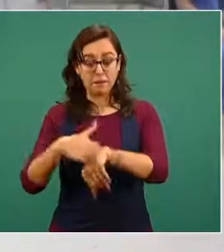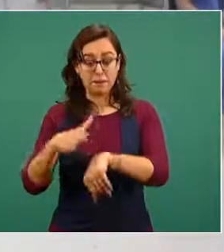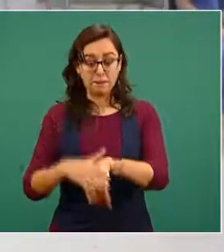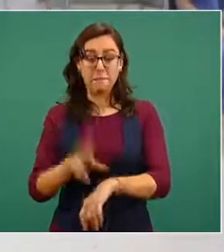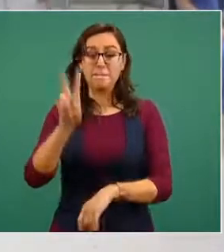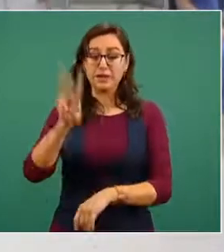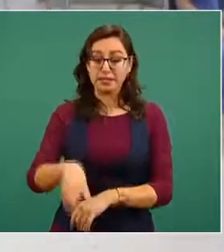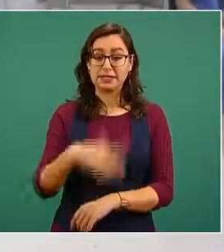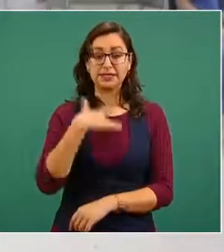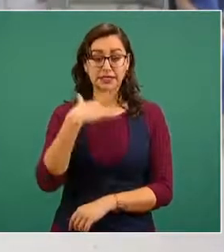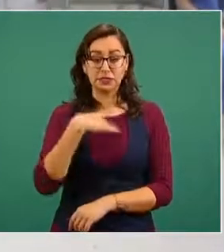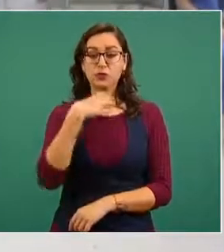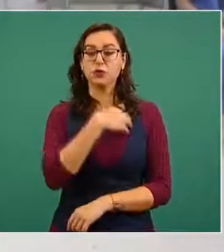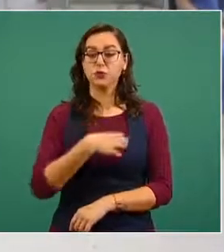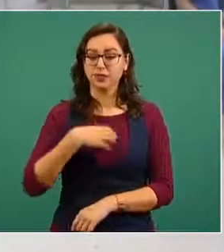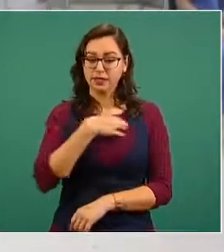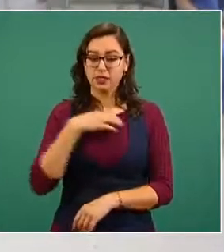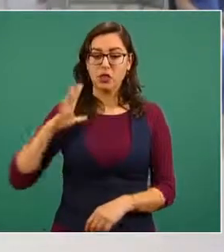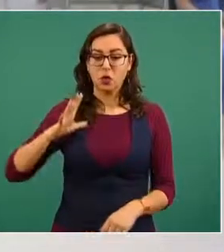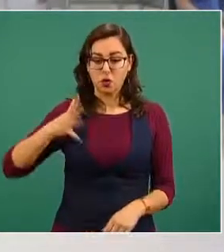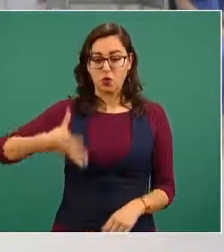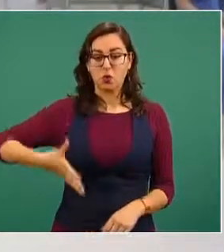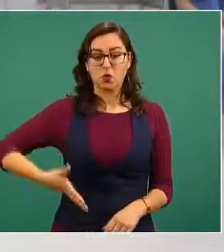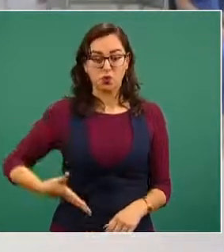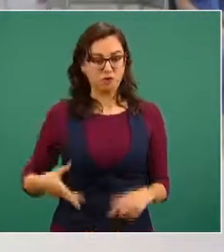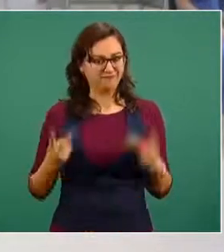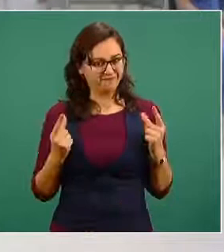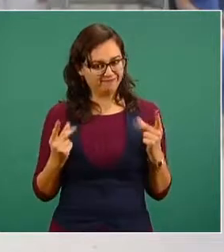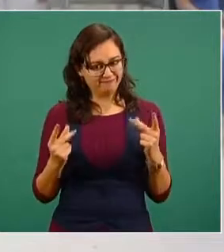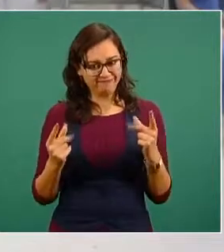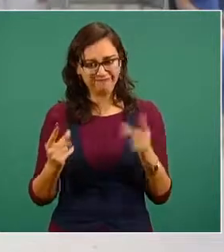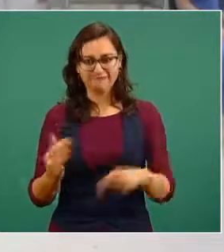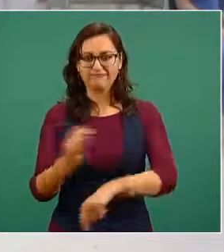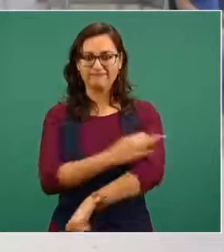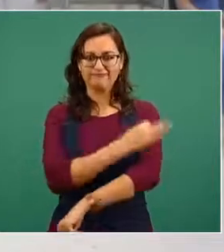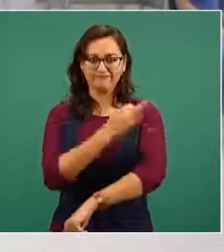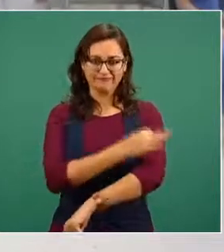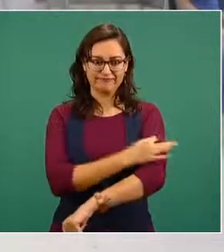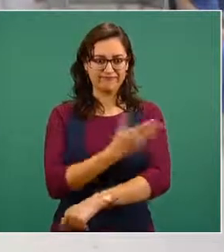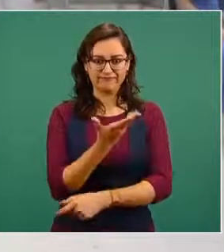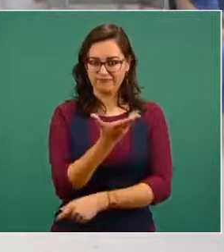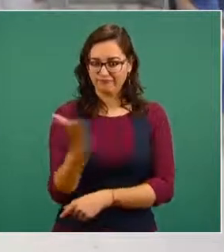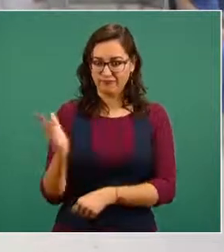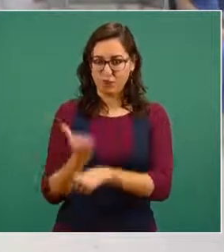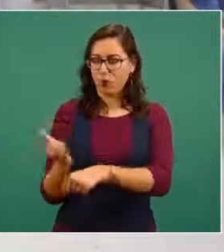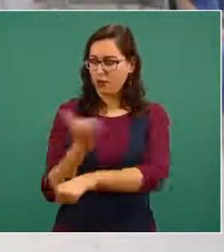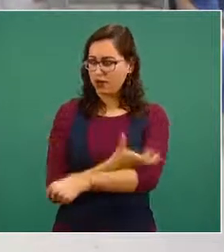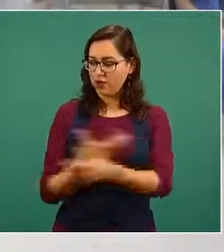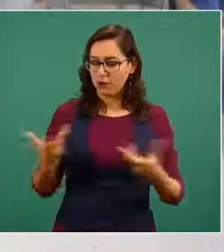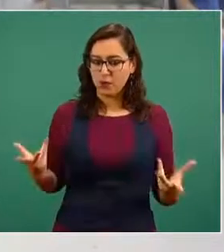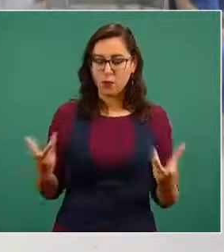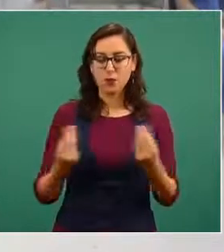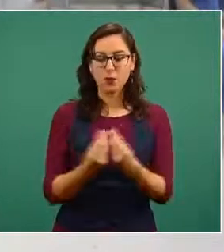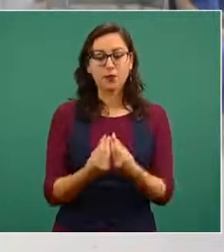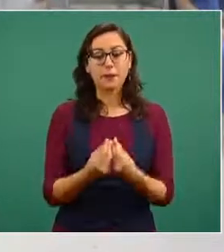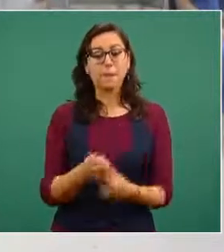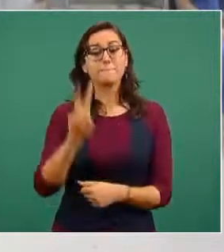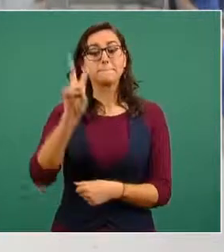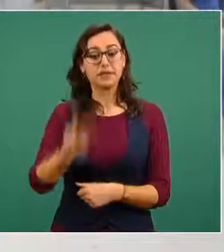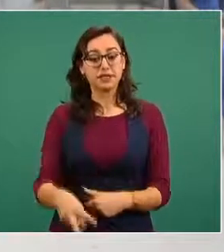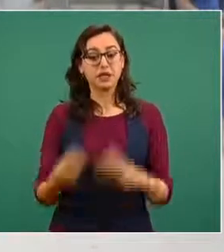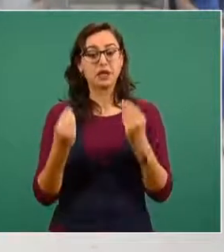siento muy orgullosa de participar en esta gran actividad con el resto de mis compañeros agradeciendo